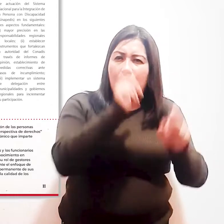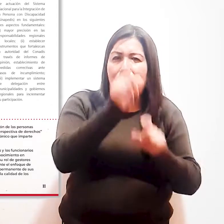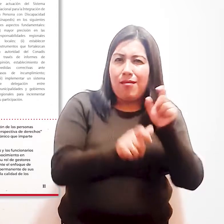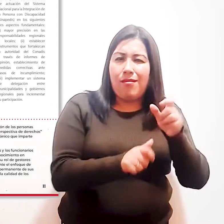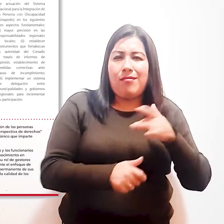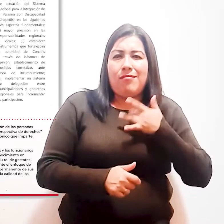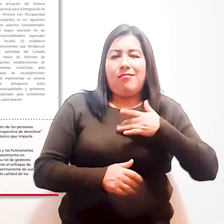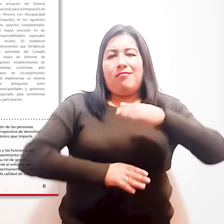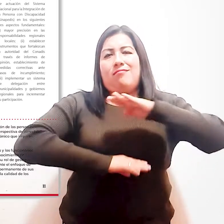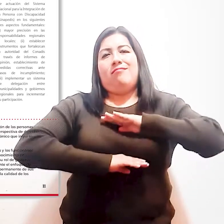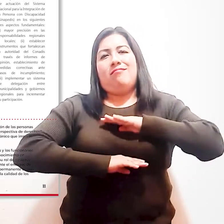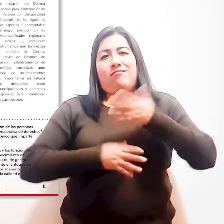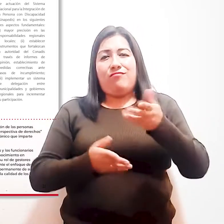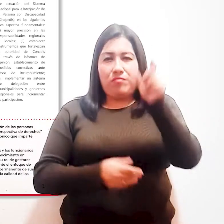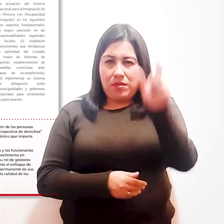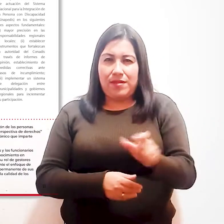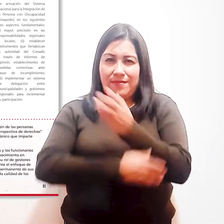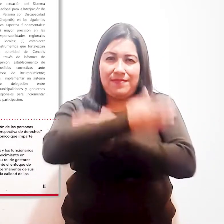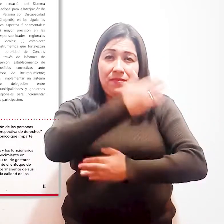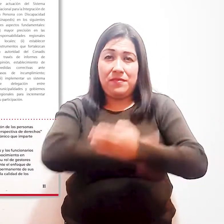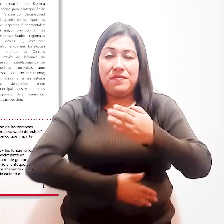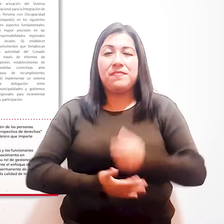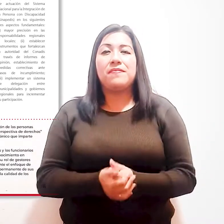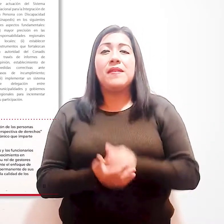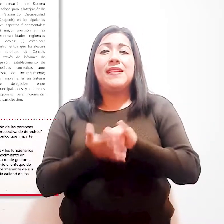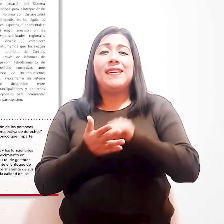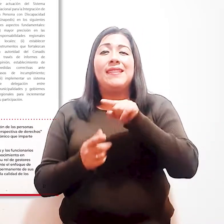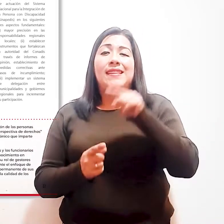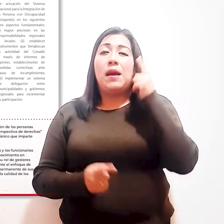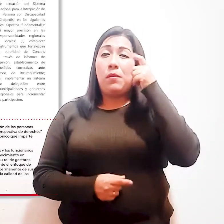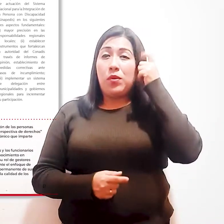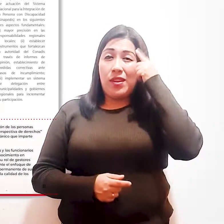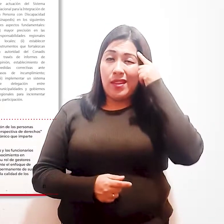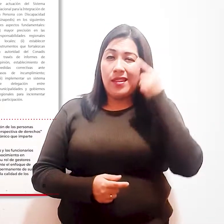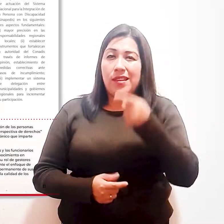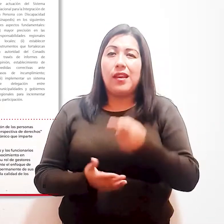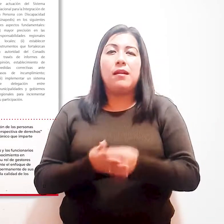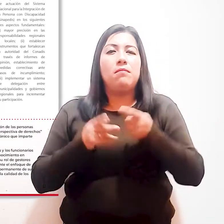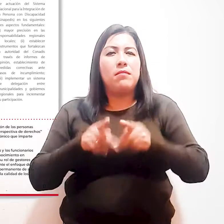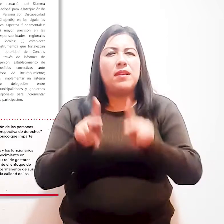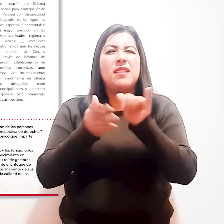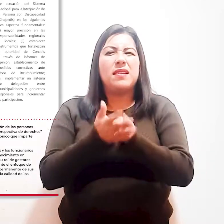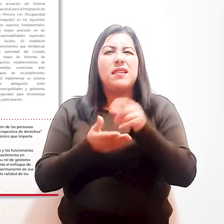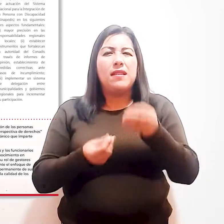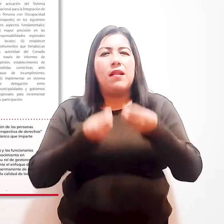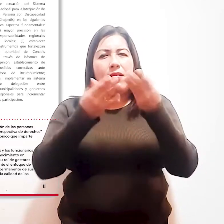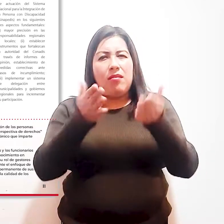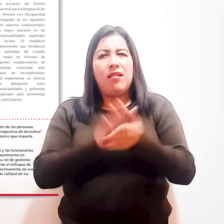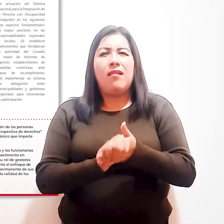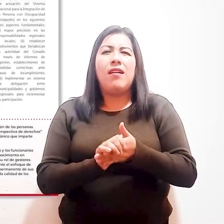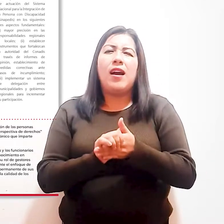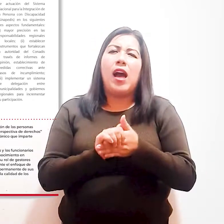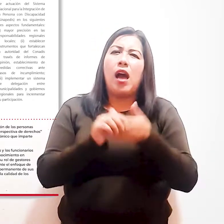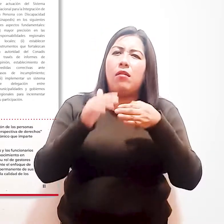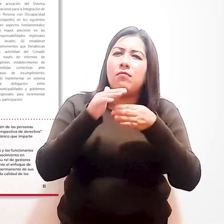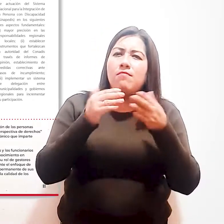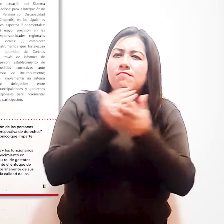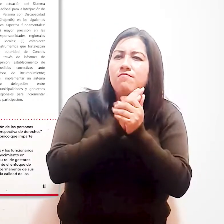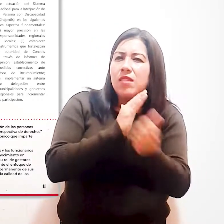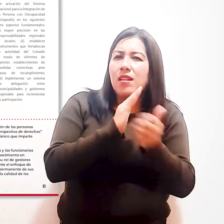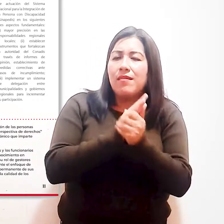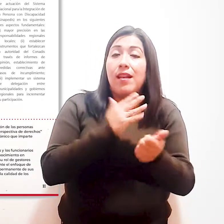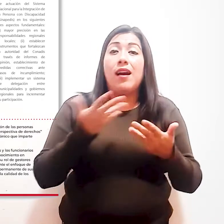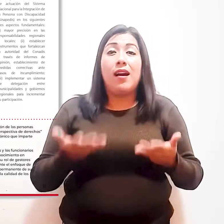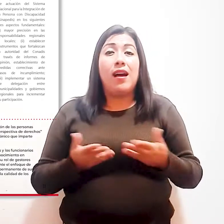derechos de las personas con discapacidad. Esta política permitirá darle una trazabilidad a la actuación del Estado